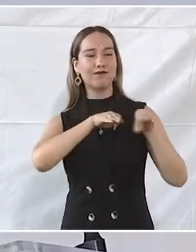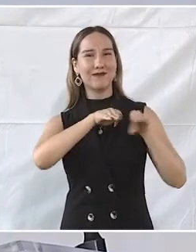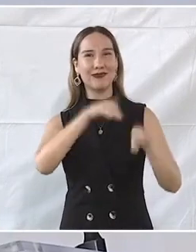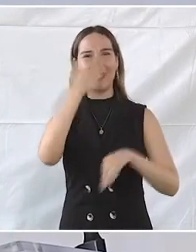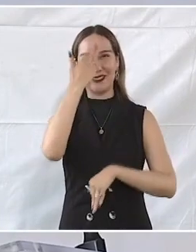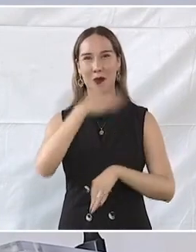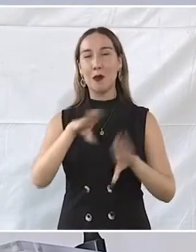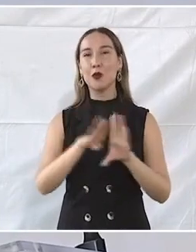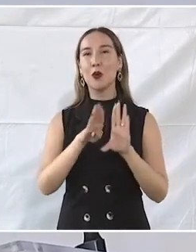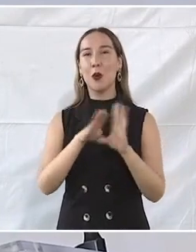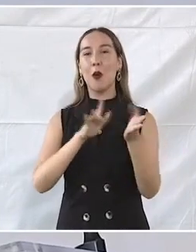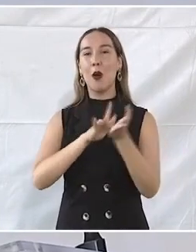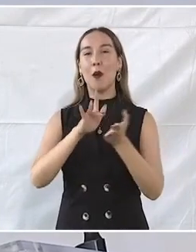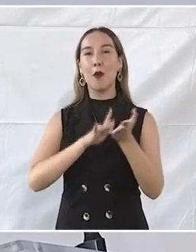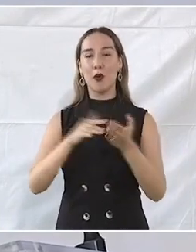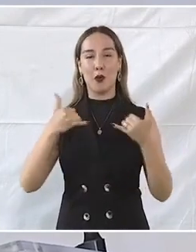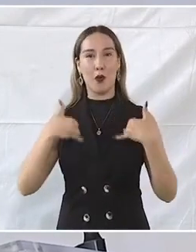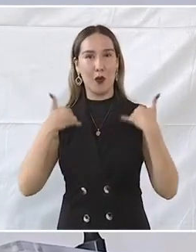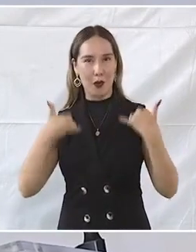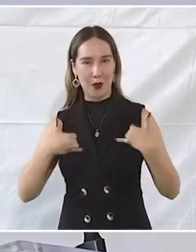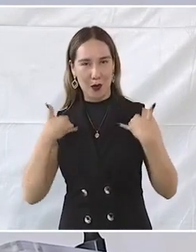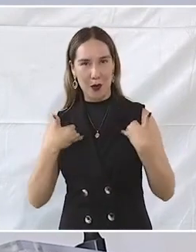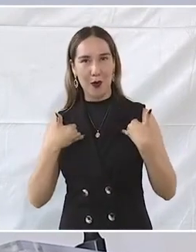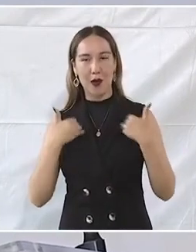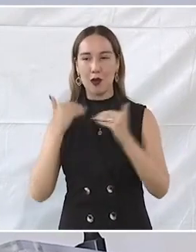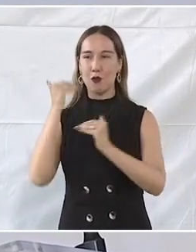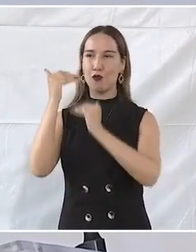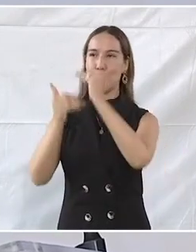Jóvenes Construyendo el Futuro. ¡Bien!